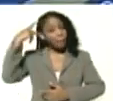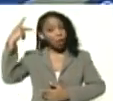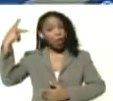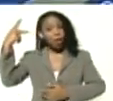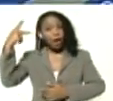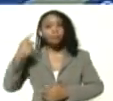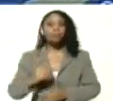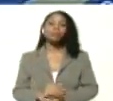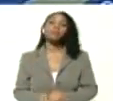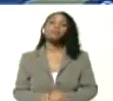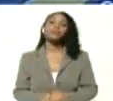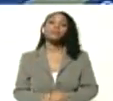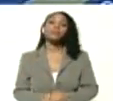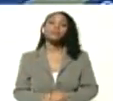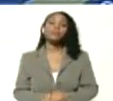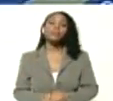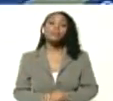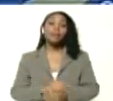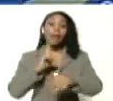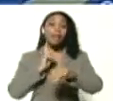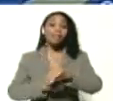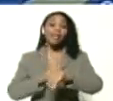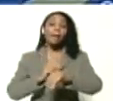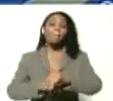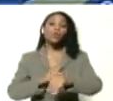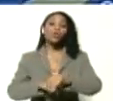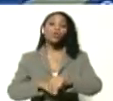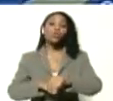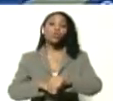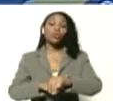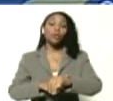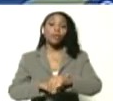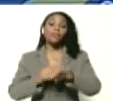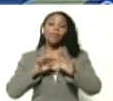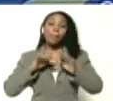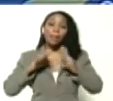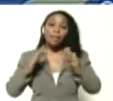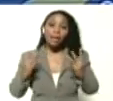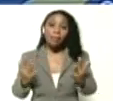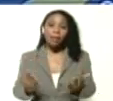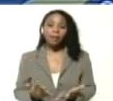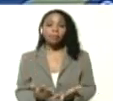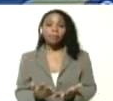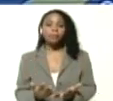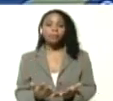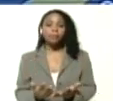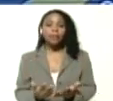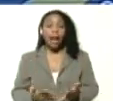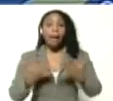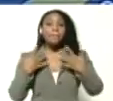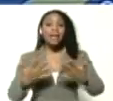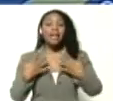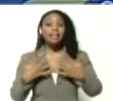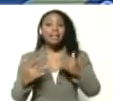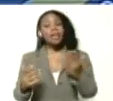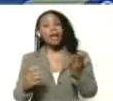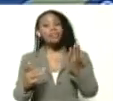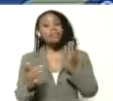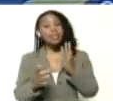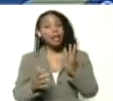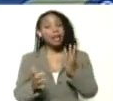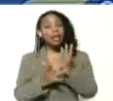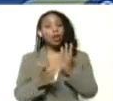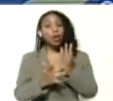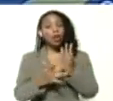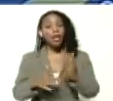en tiempos de pandemia. Emergencia de tecnologías libres,